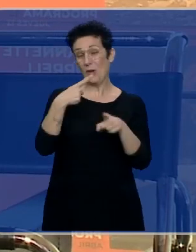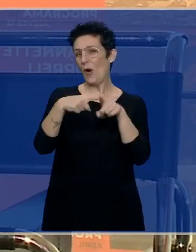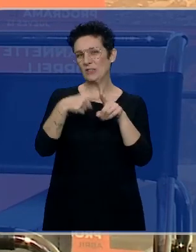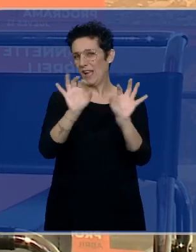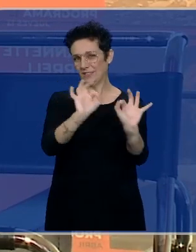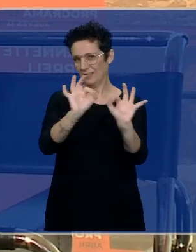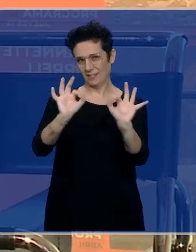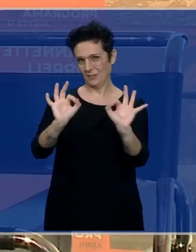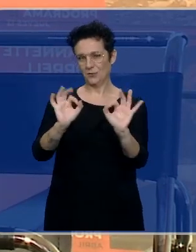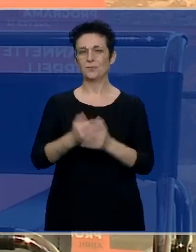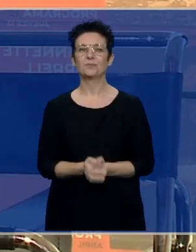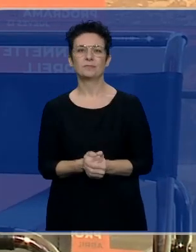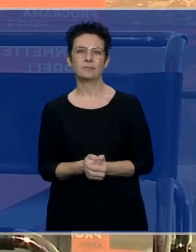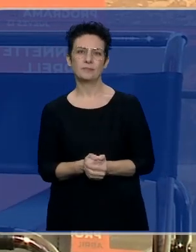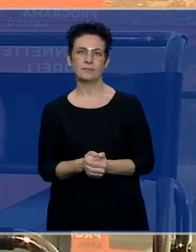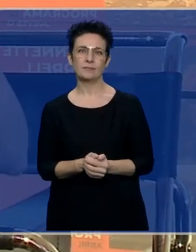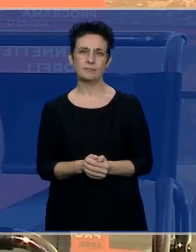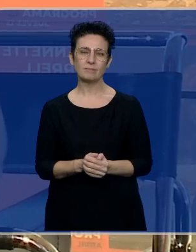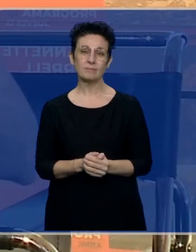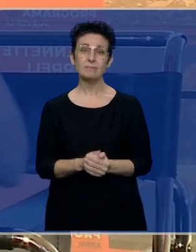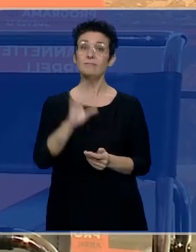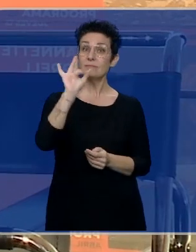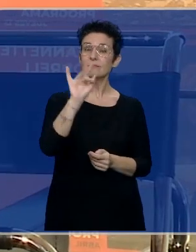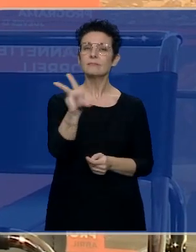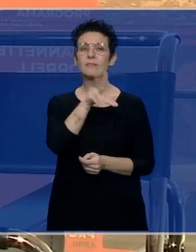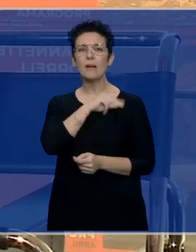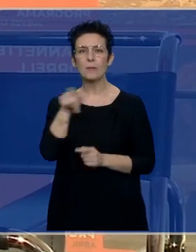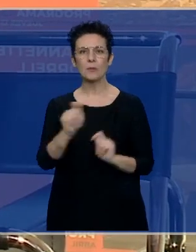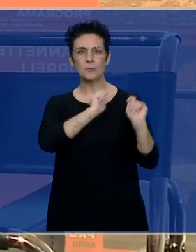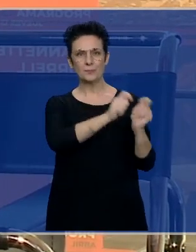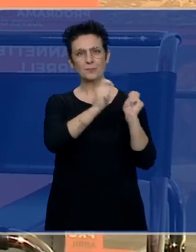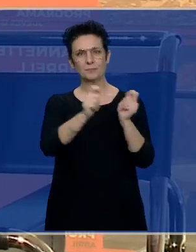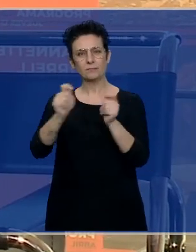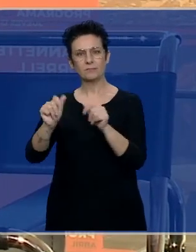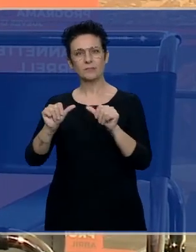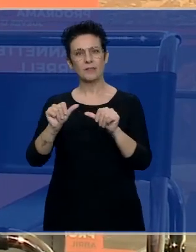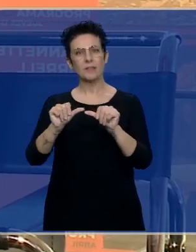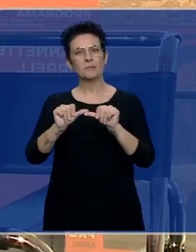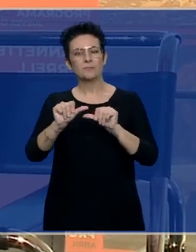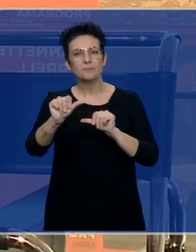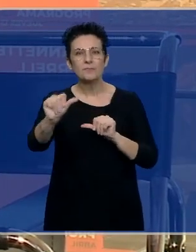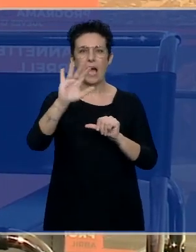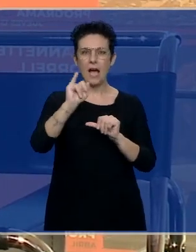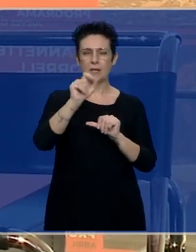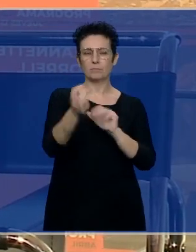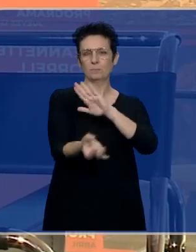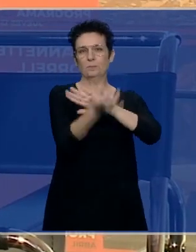además, bueno, pues los premios, bueno, se van concediendo, a medida que, bueno, pues que ahí también surgen circunstancias,